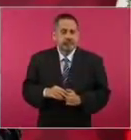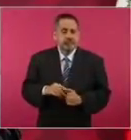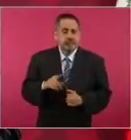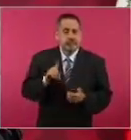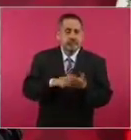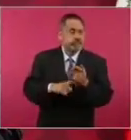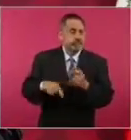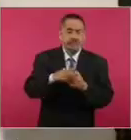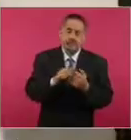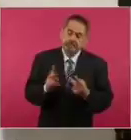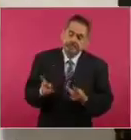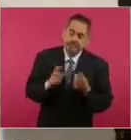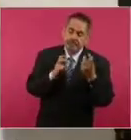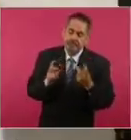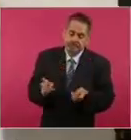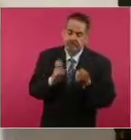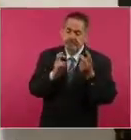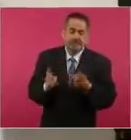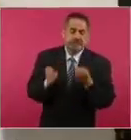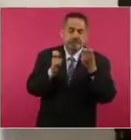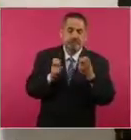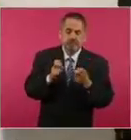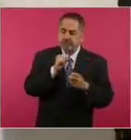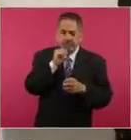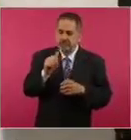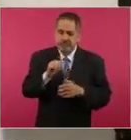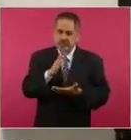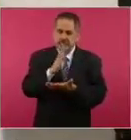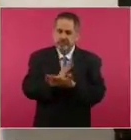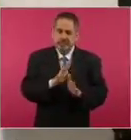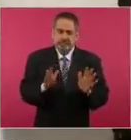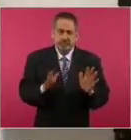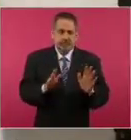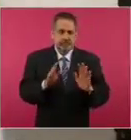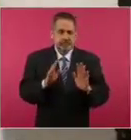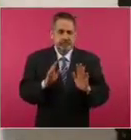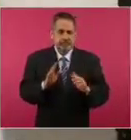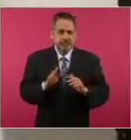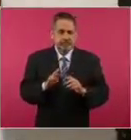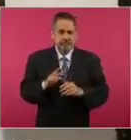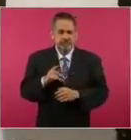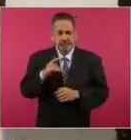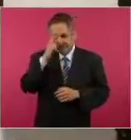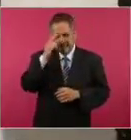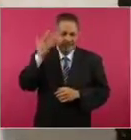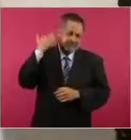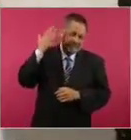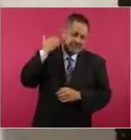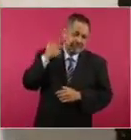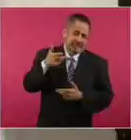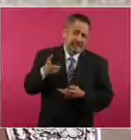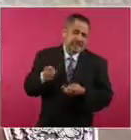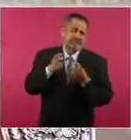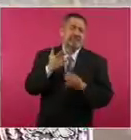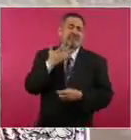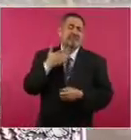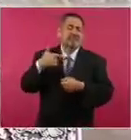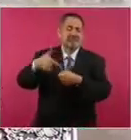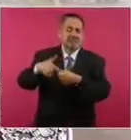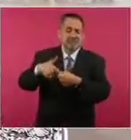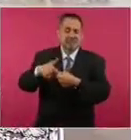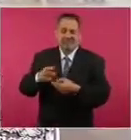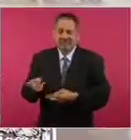la cantidad de gasolinas